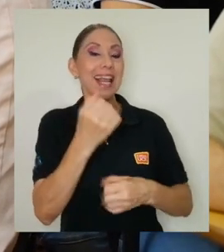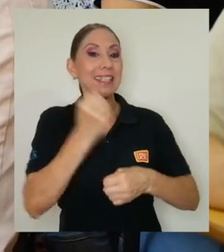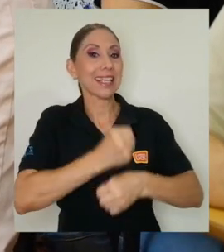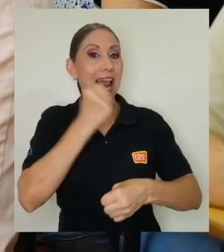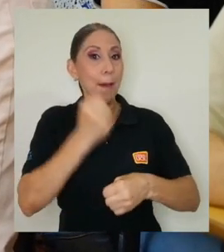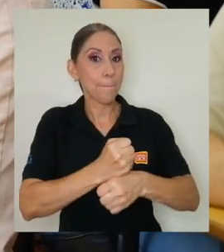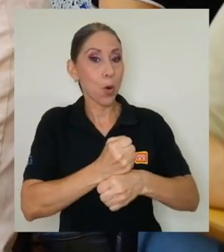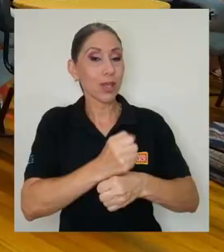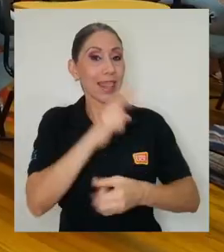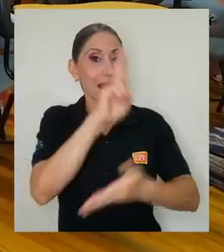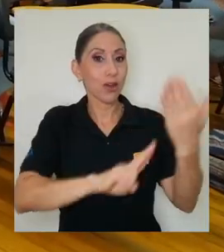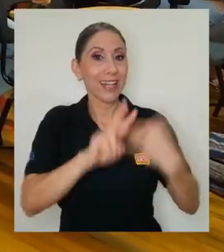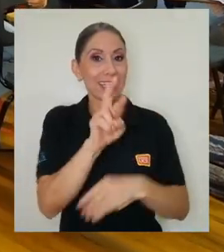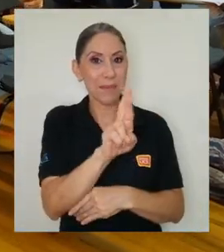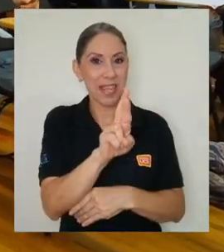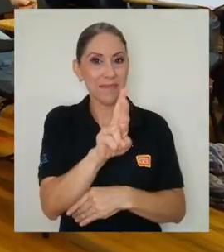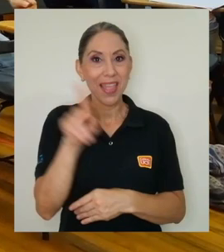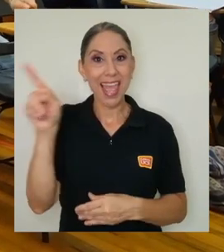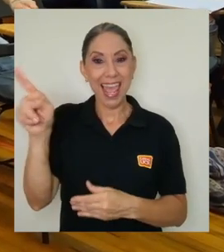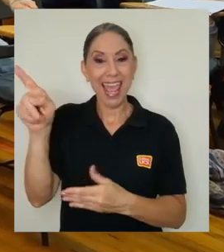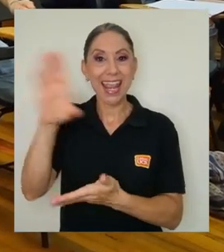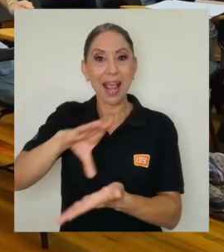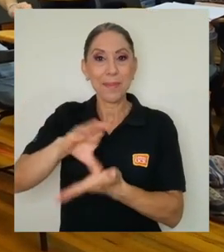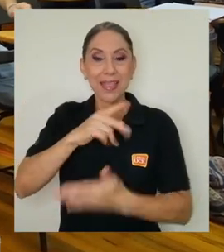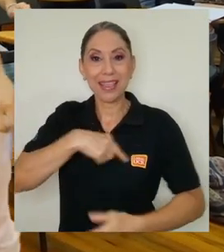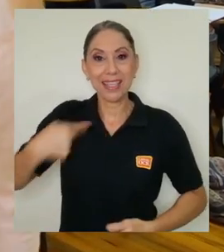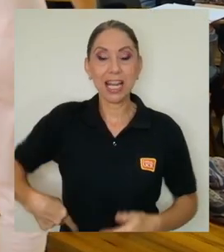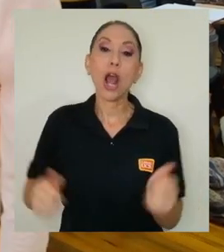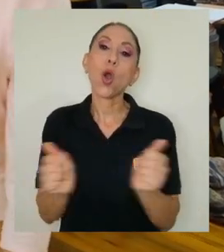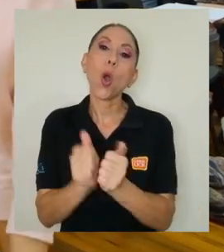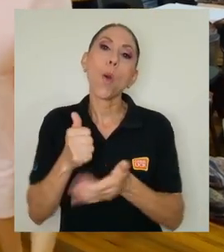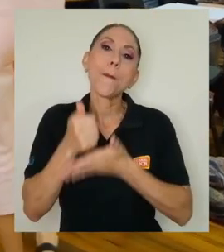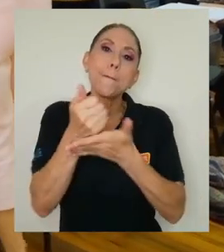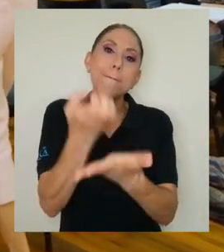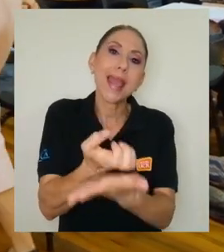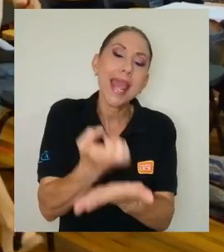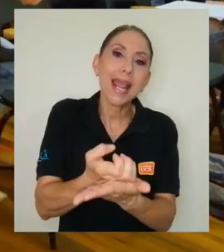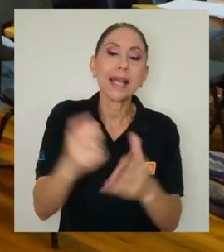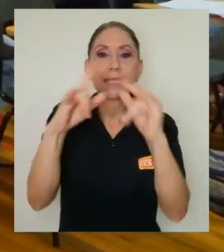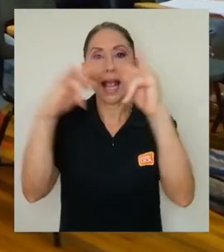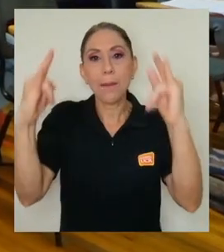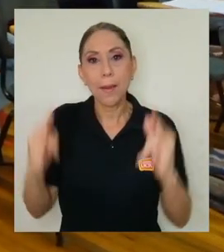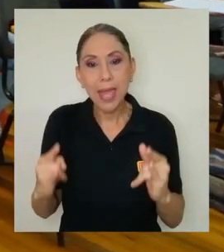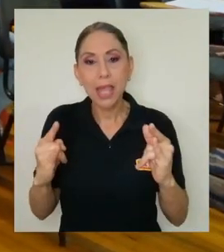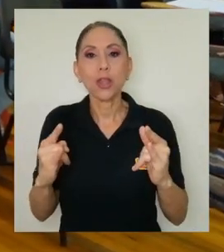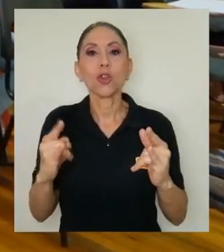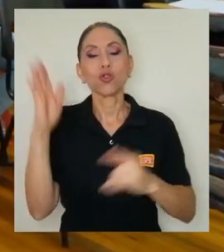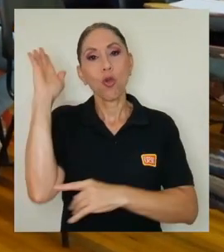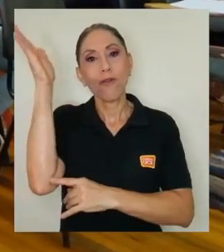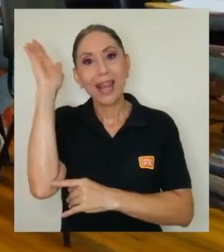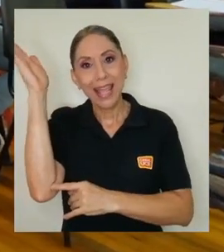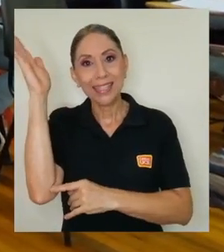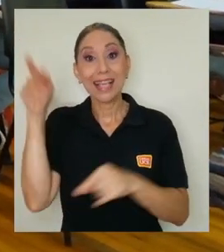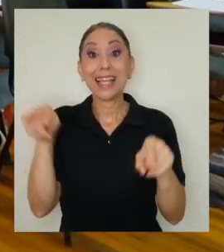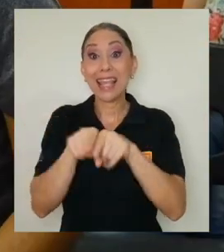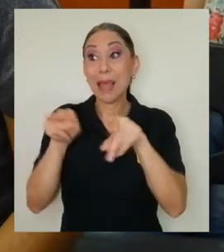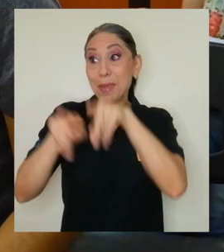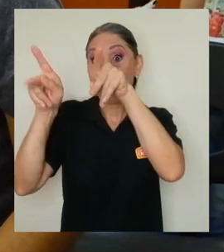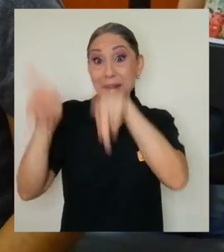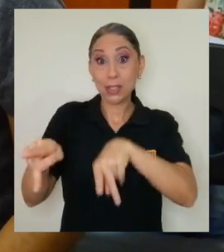de Renmin en Beijing, que apoya con becas, campamentos de verano, conferencias y el envío de profesores nativos a Costa Rica.